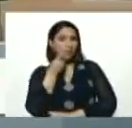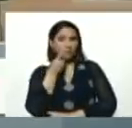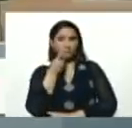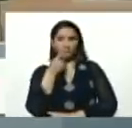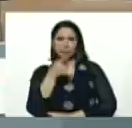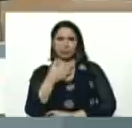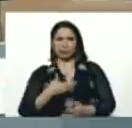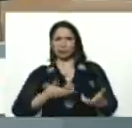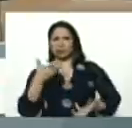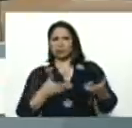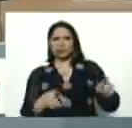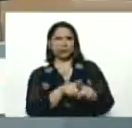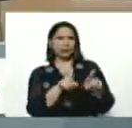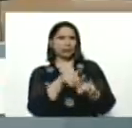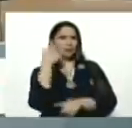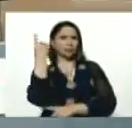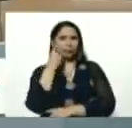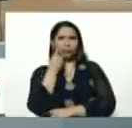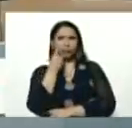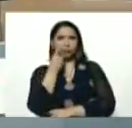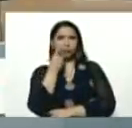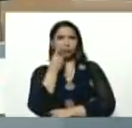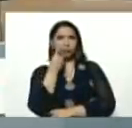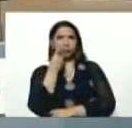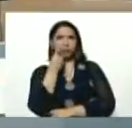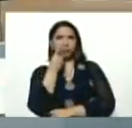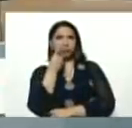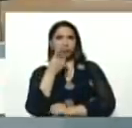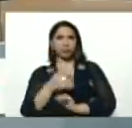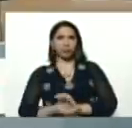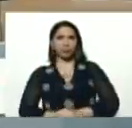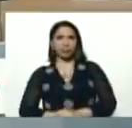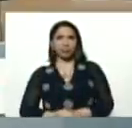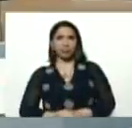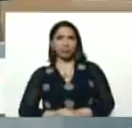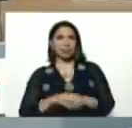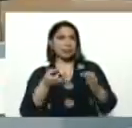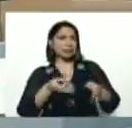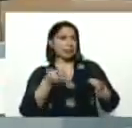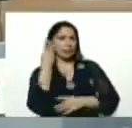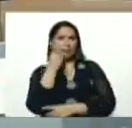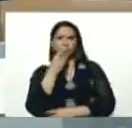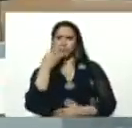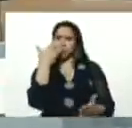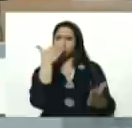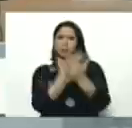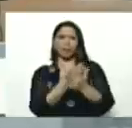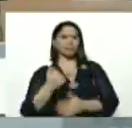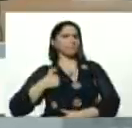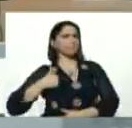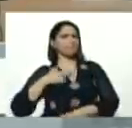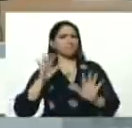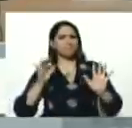incandescente, presidente, Darío, Darío, siempre presente, lo que salga,